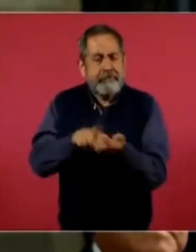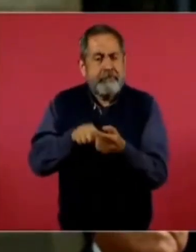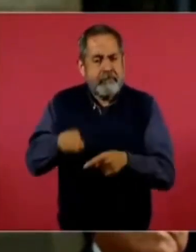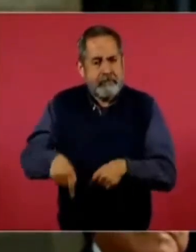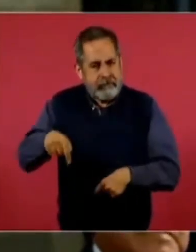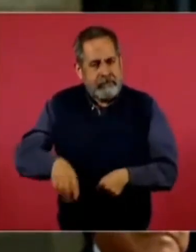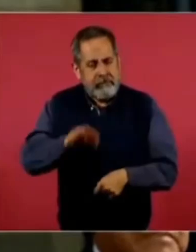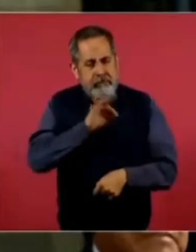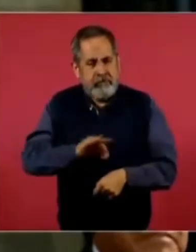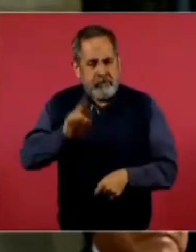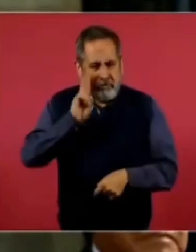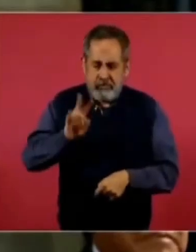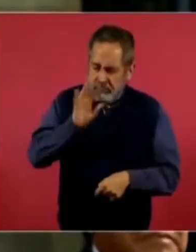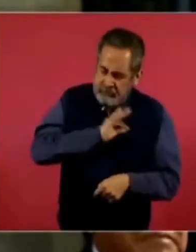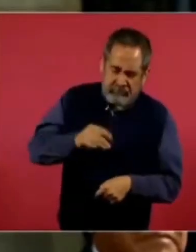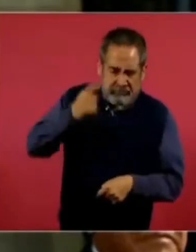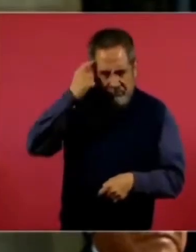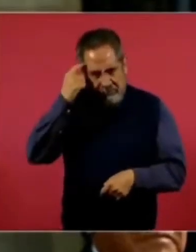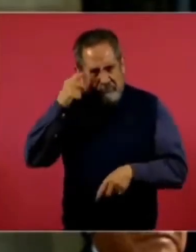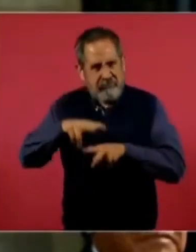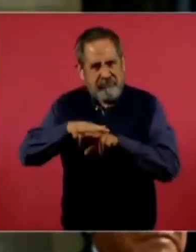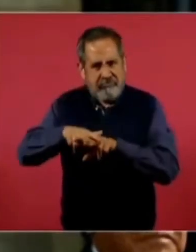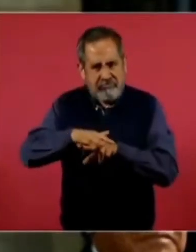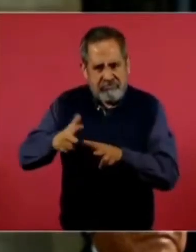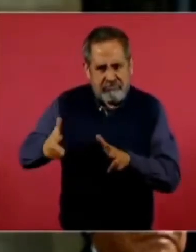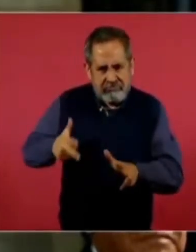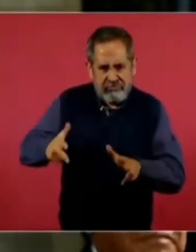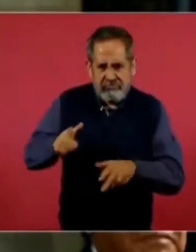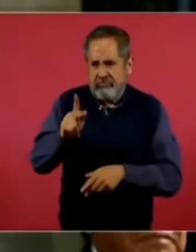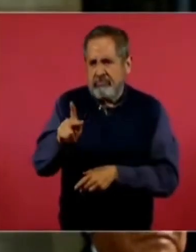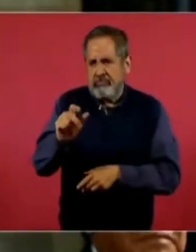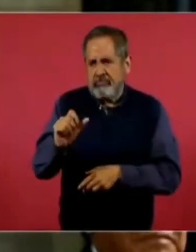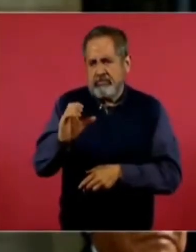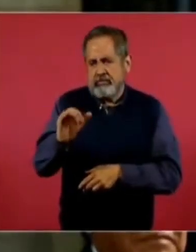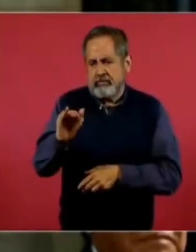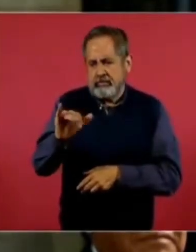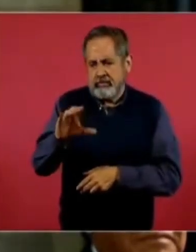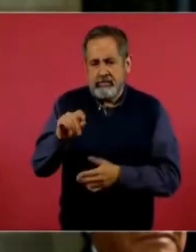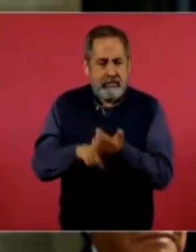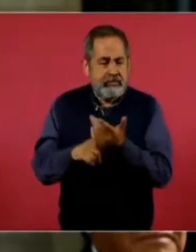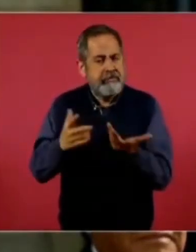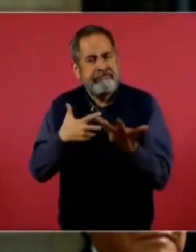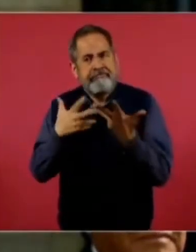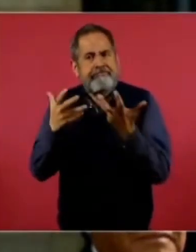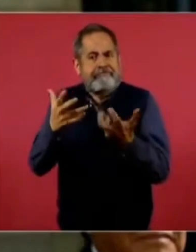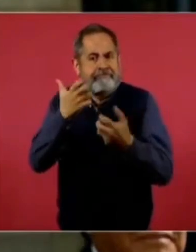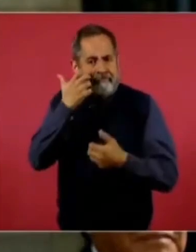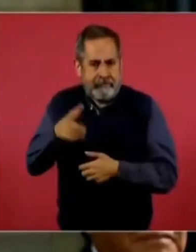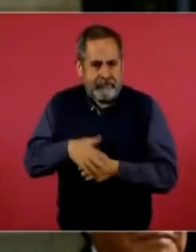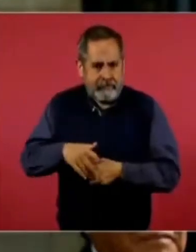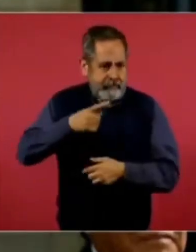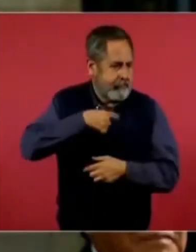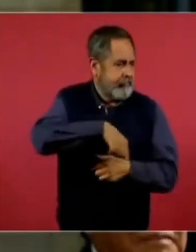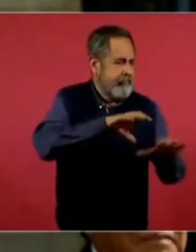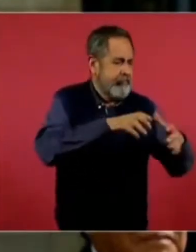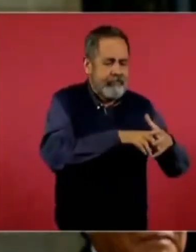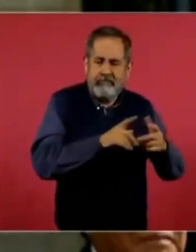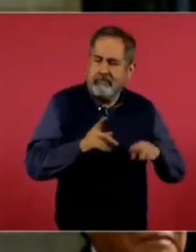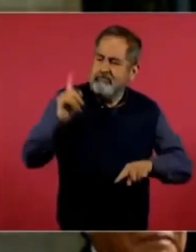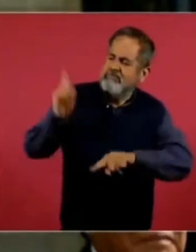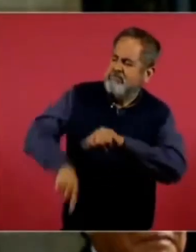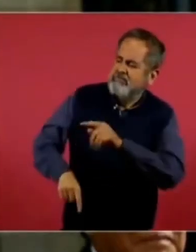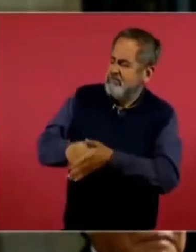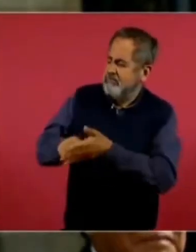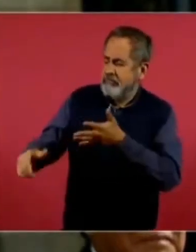posibilidad de retomar el tren del Pacífico, un asunto largamente anhelado, ya ve que los neoliberales nos dejaron